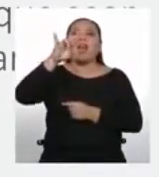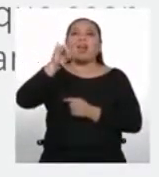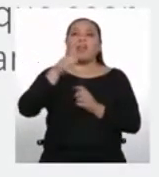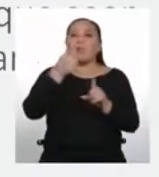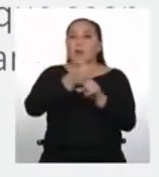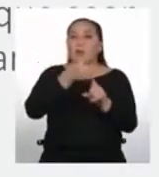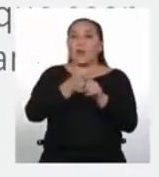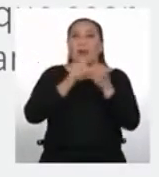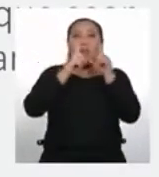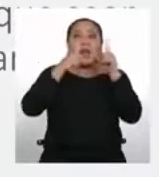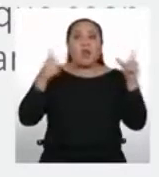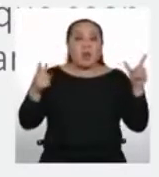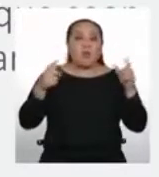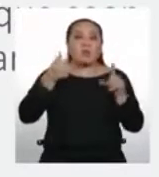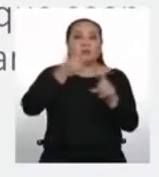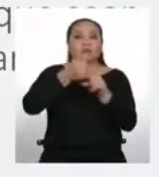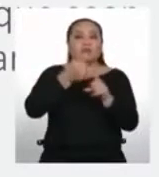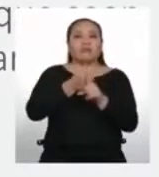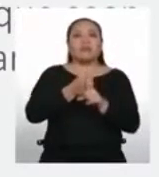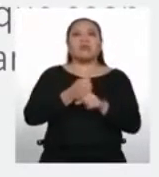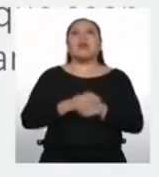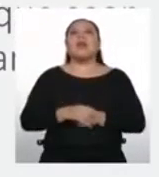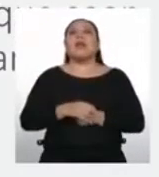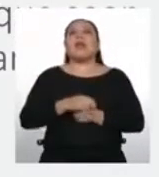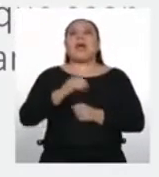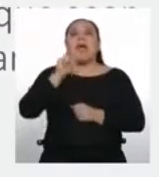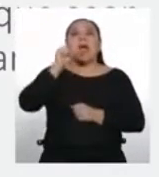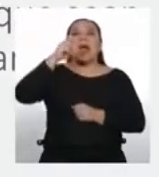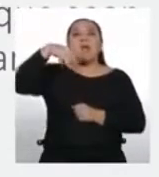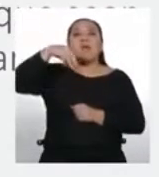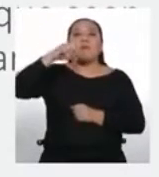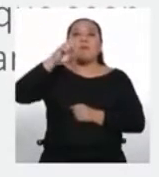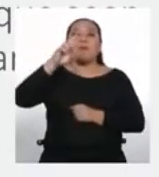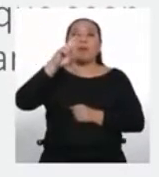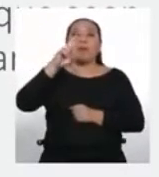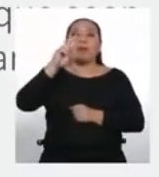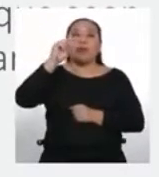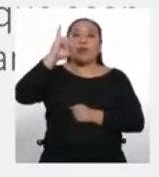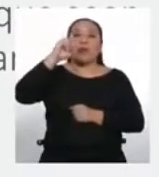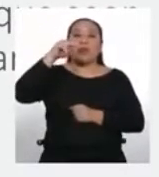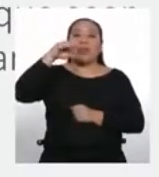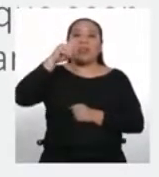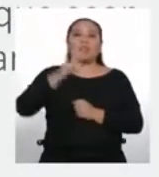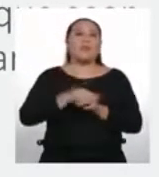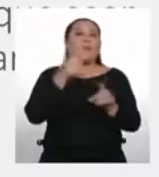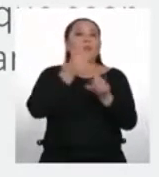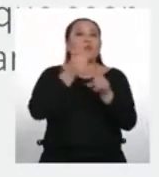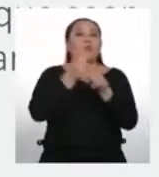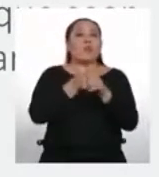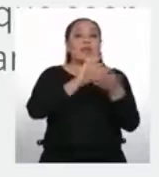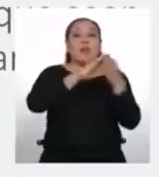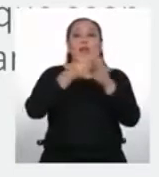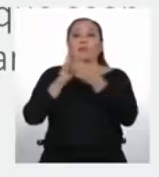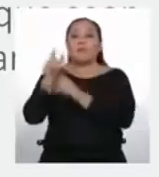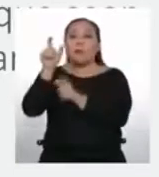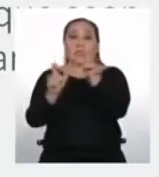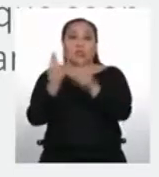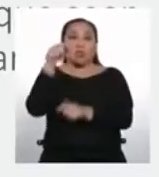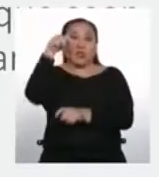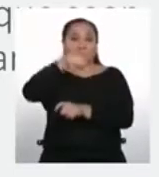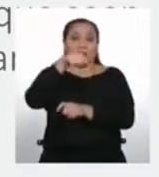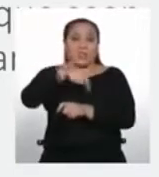de lenguas indígenas o amerindias. Se les dice originarias porque son las lenguas de los pobladores originarios del Perú.